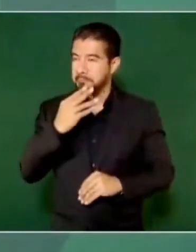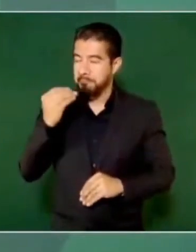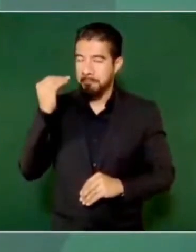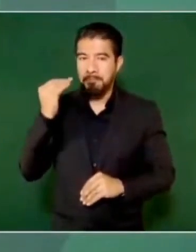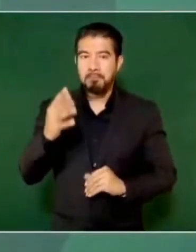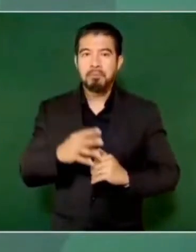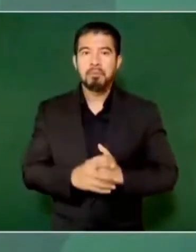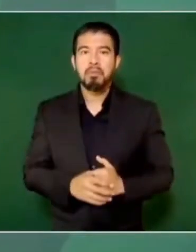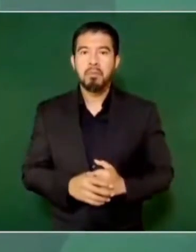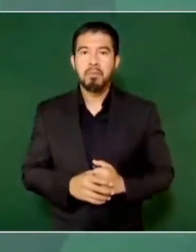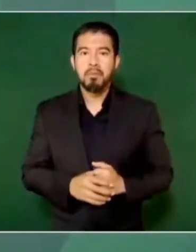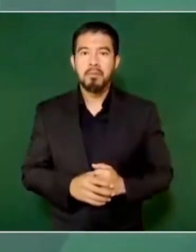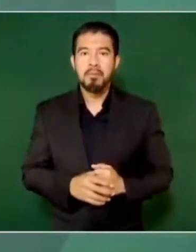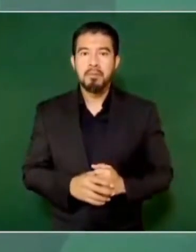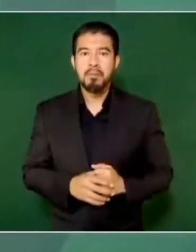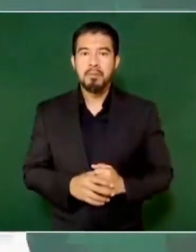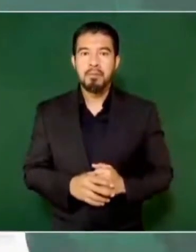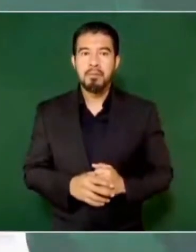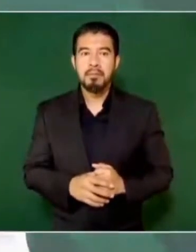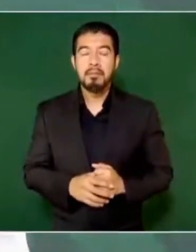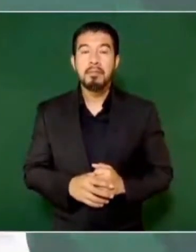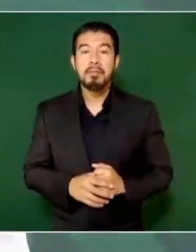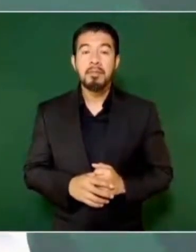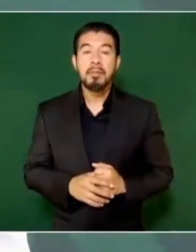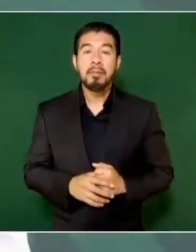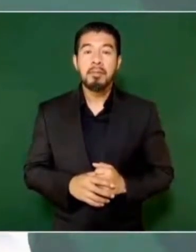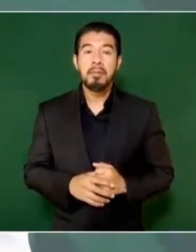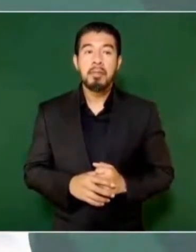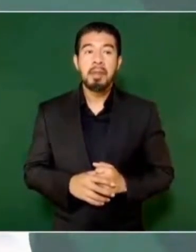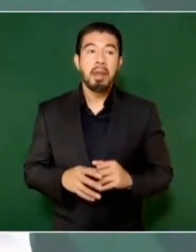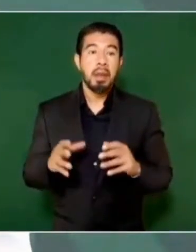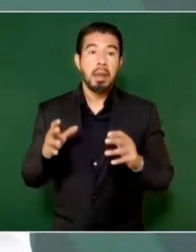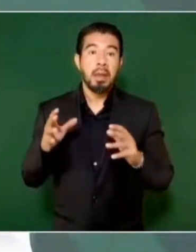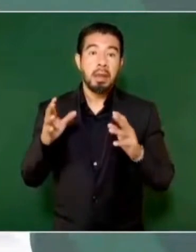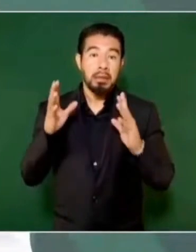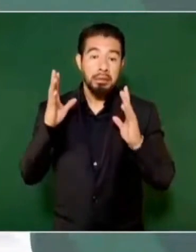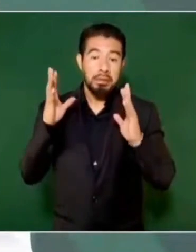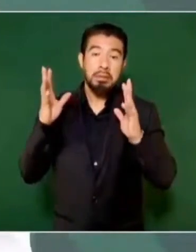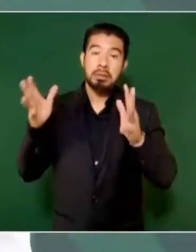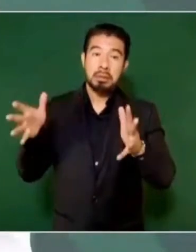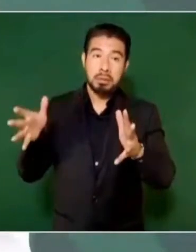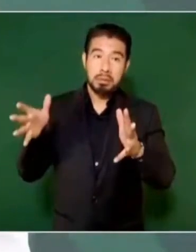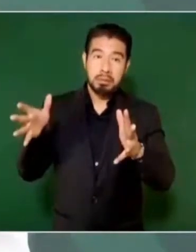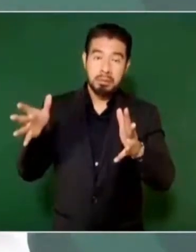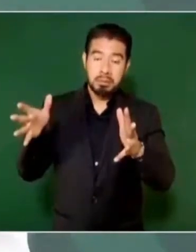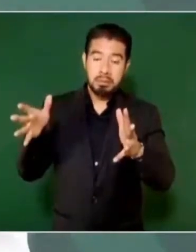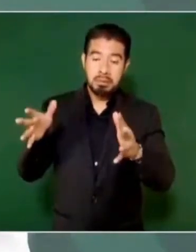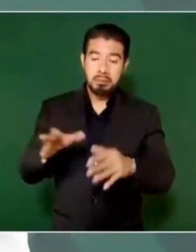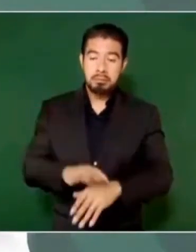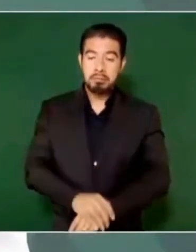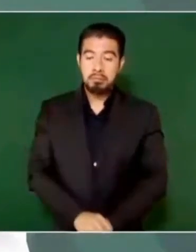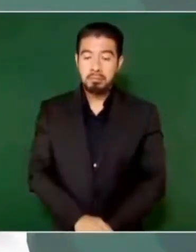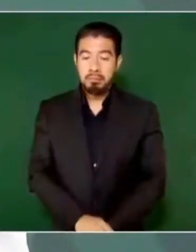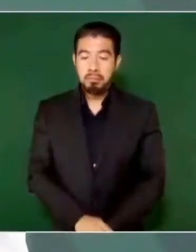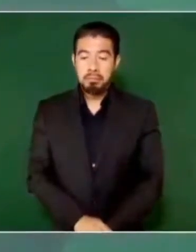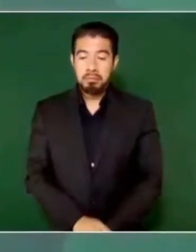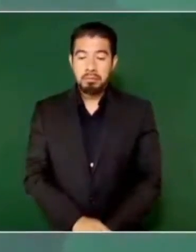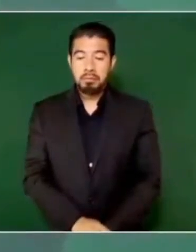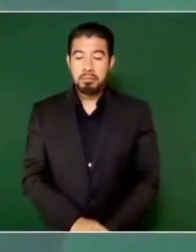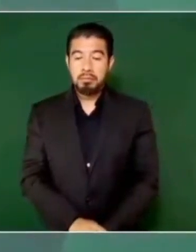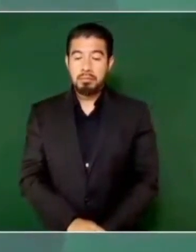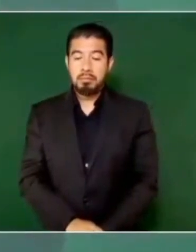eso lo concibió así don Carlos